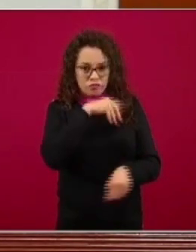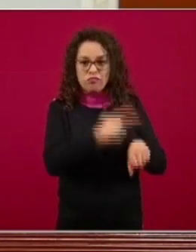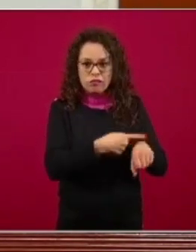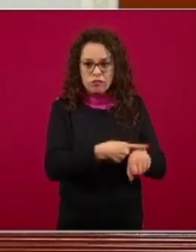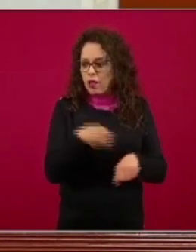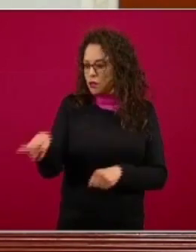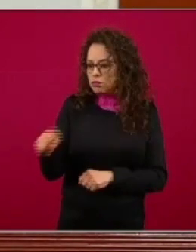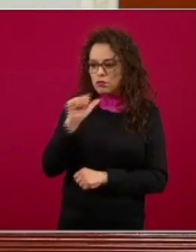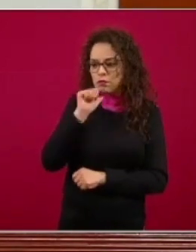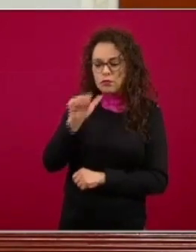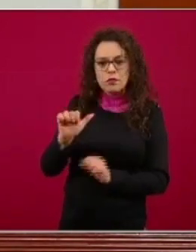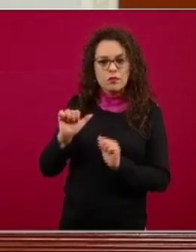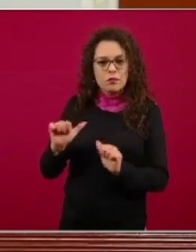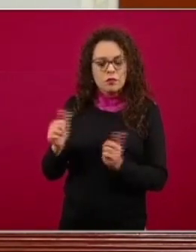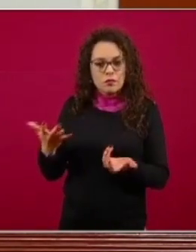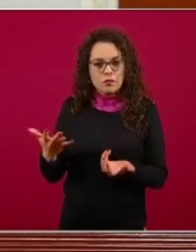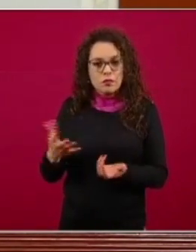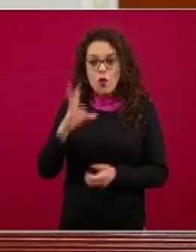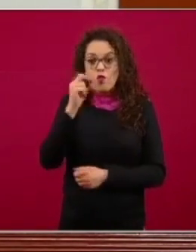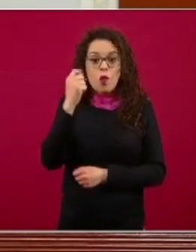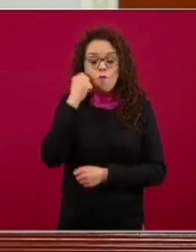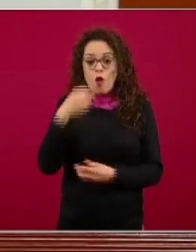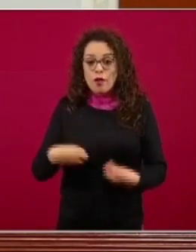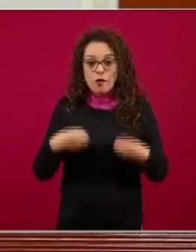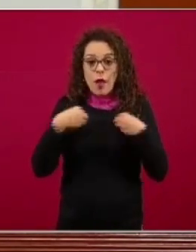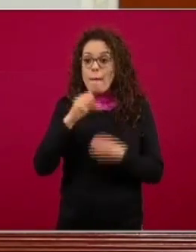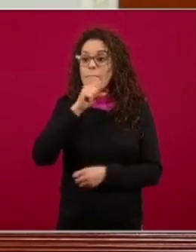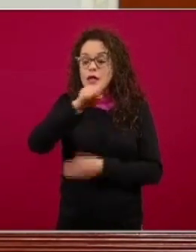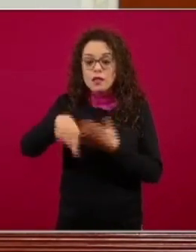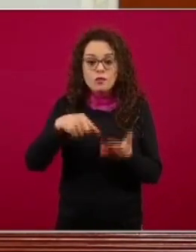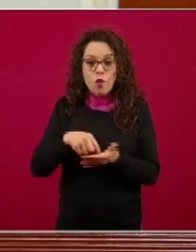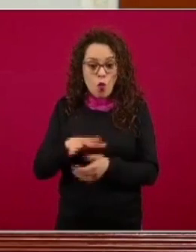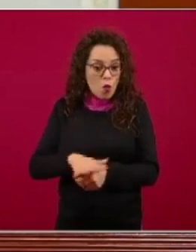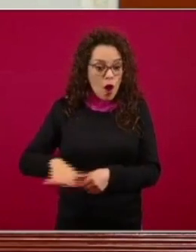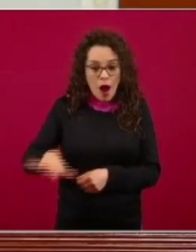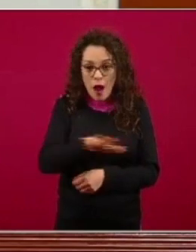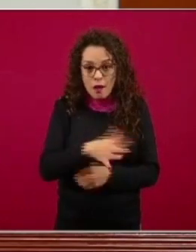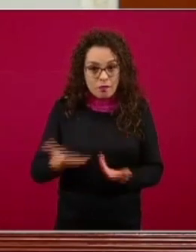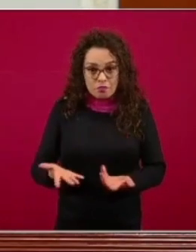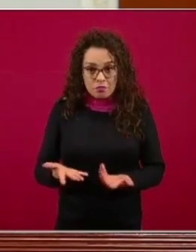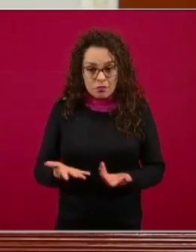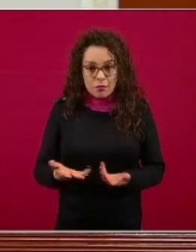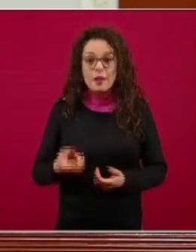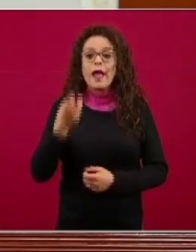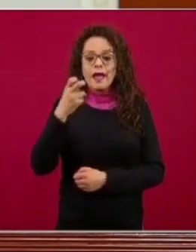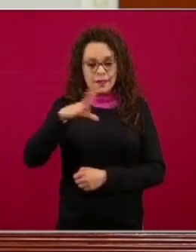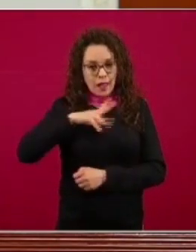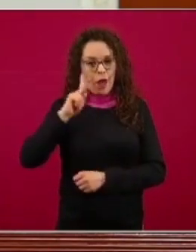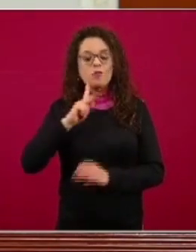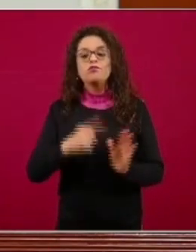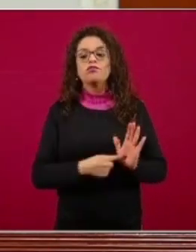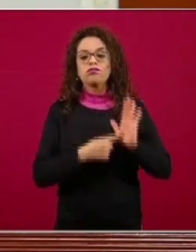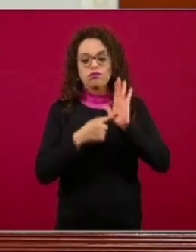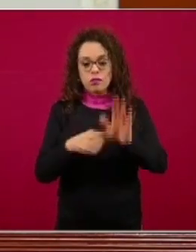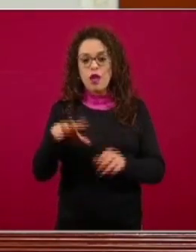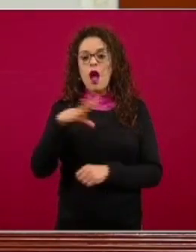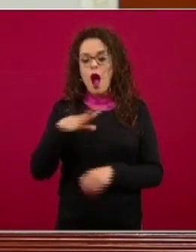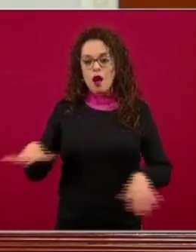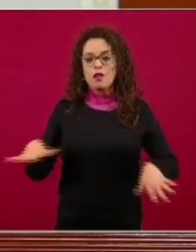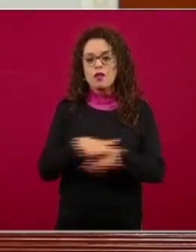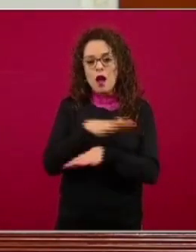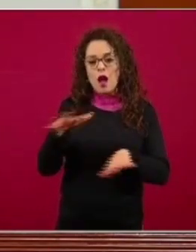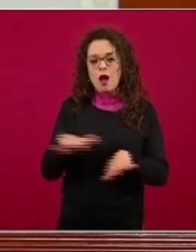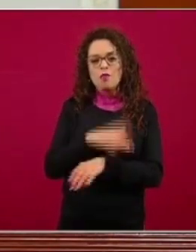pesar de vivir en un mismo ambiente y eso demuestra que puede haber cambios epigenéticos